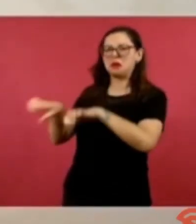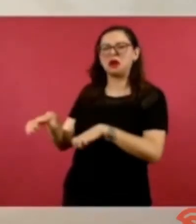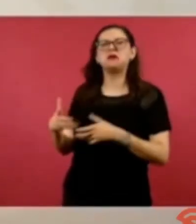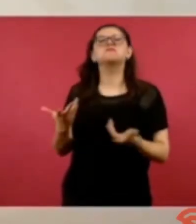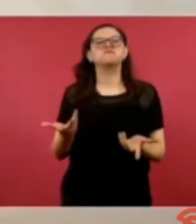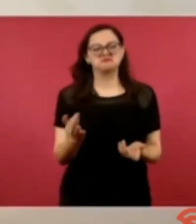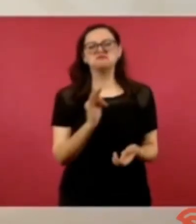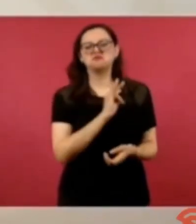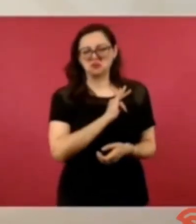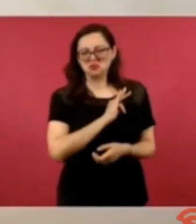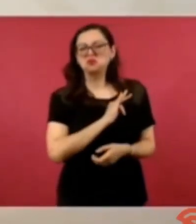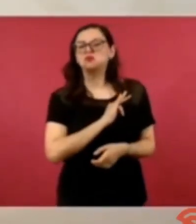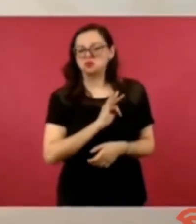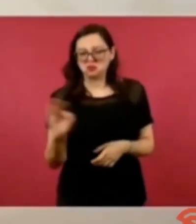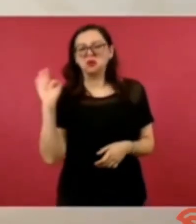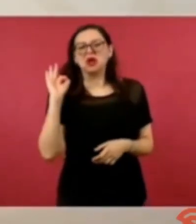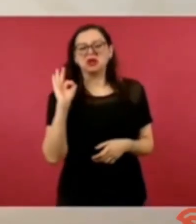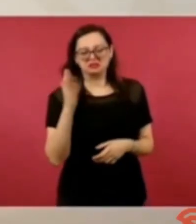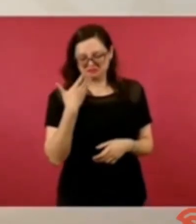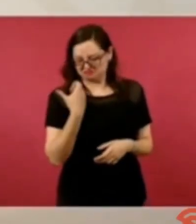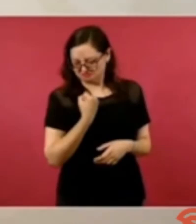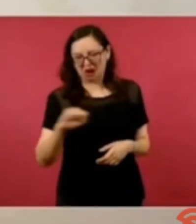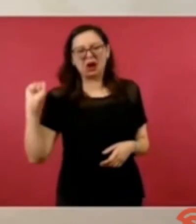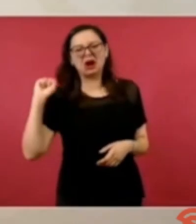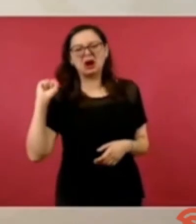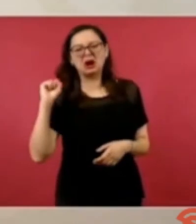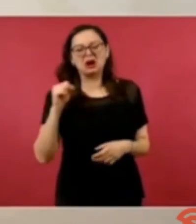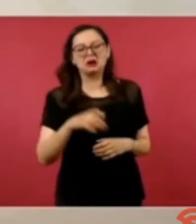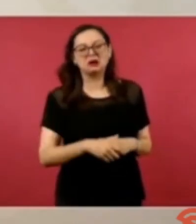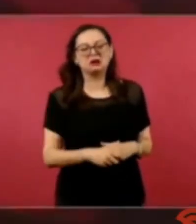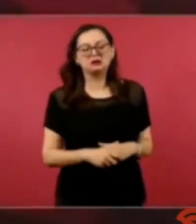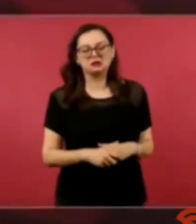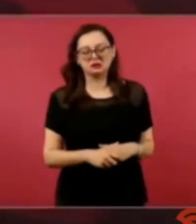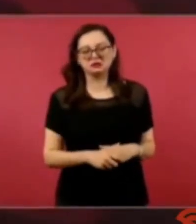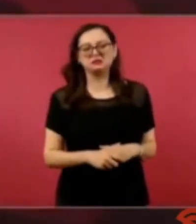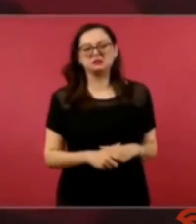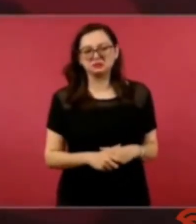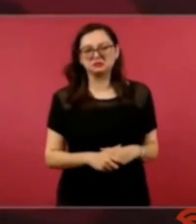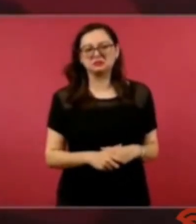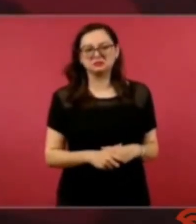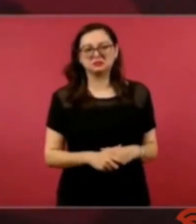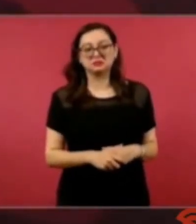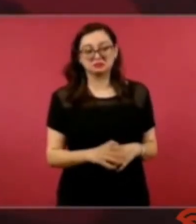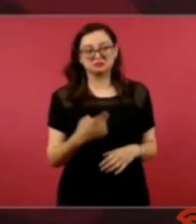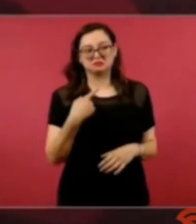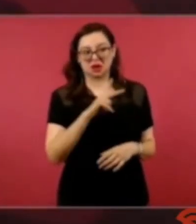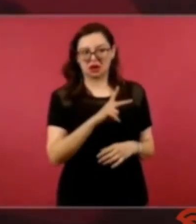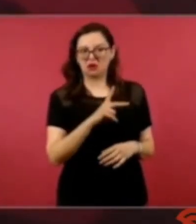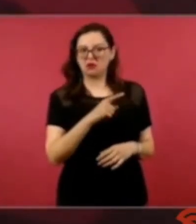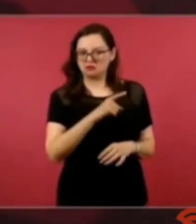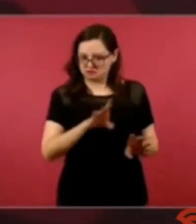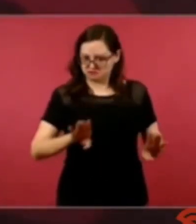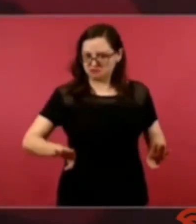porque este no se va a limitar